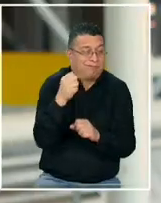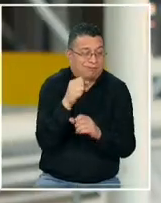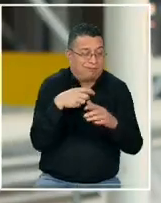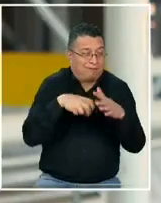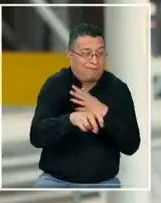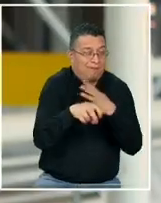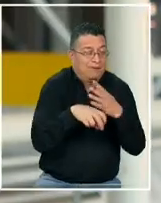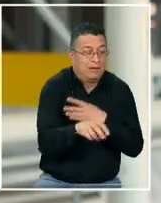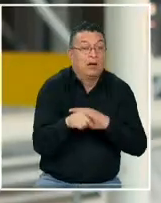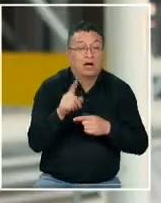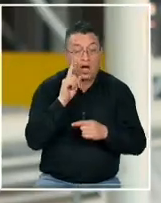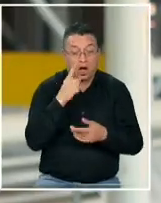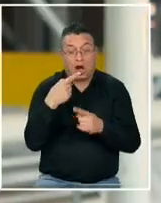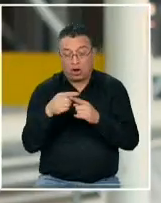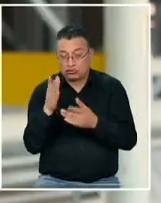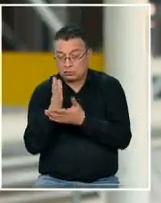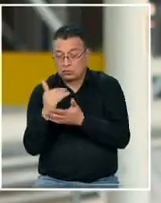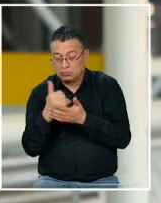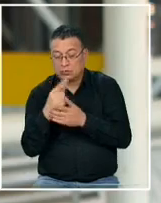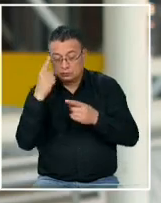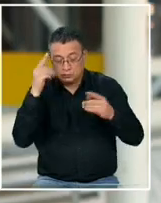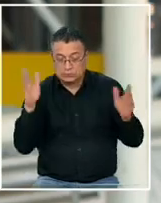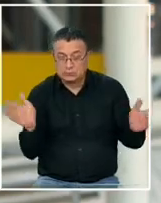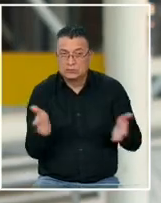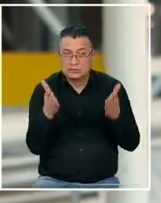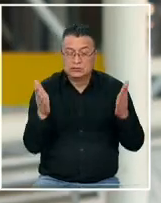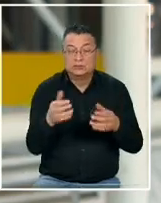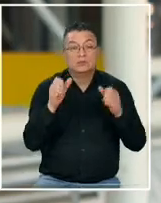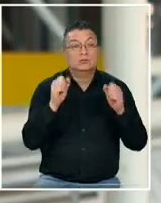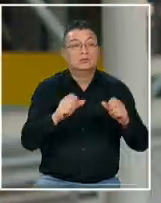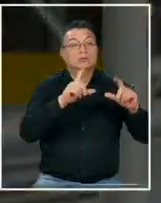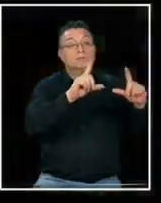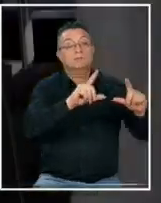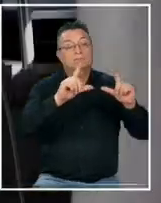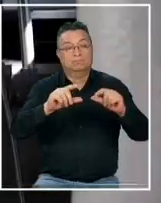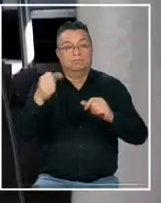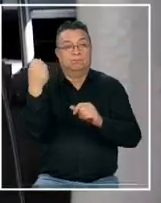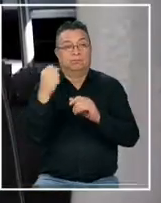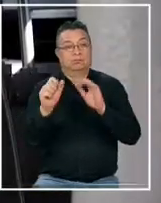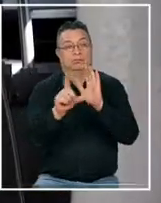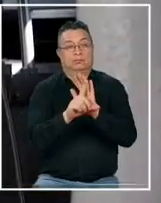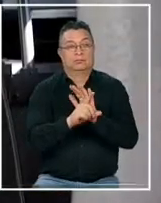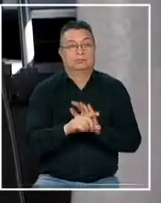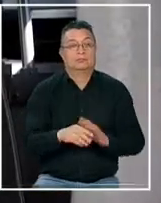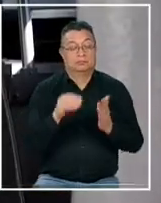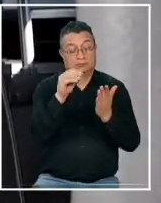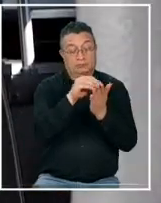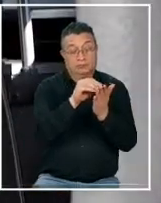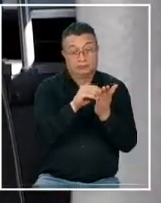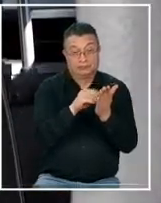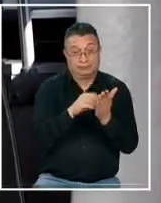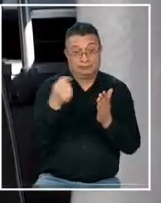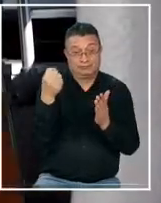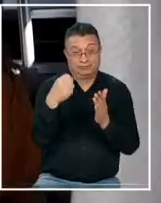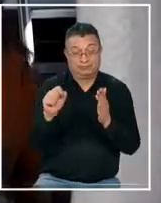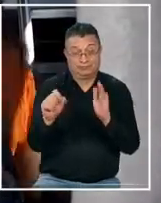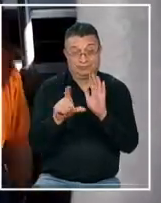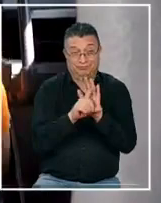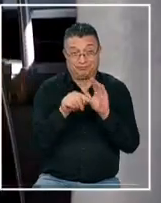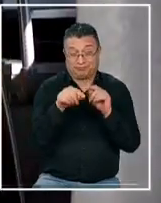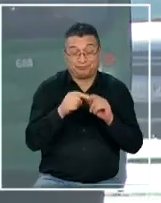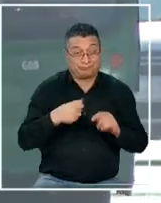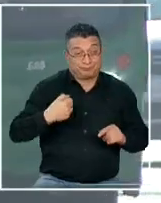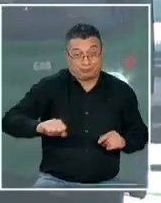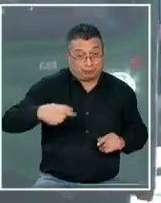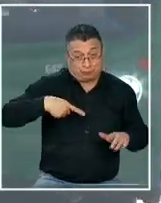otras medidas que podamos idear o gestionar para poder reducir la evasión el registro de evasores que mancha los